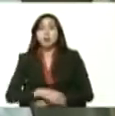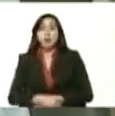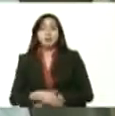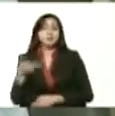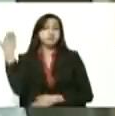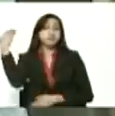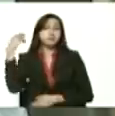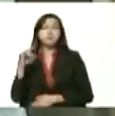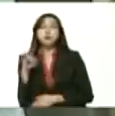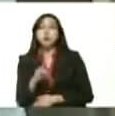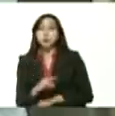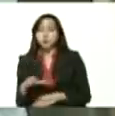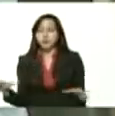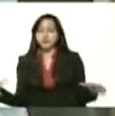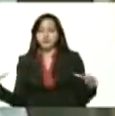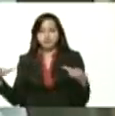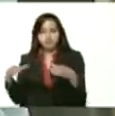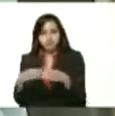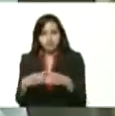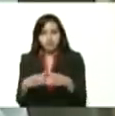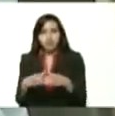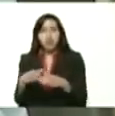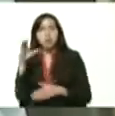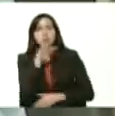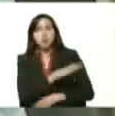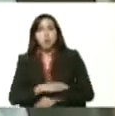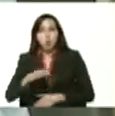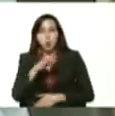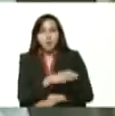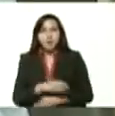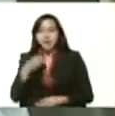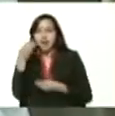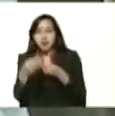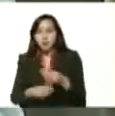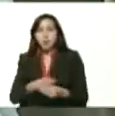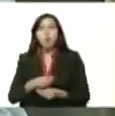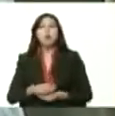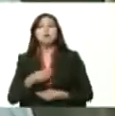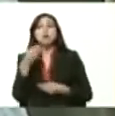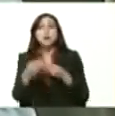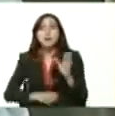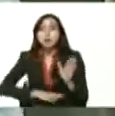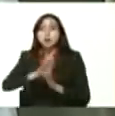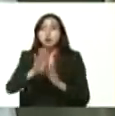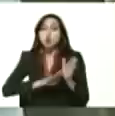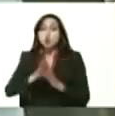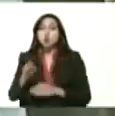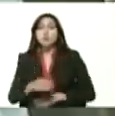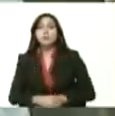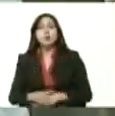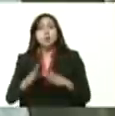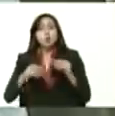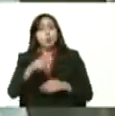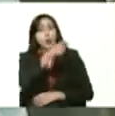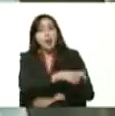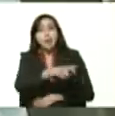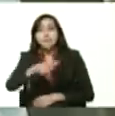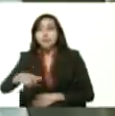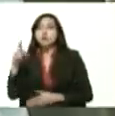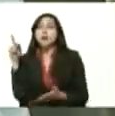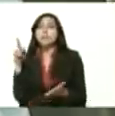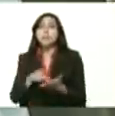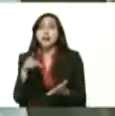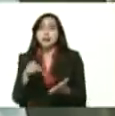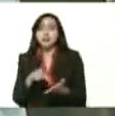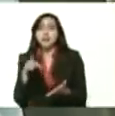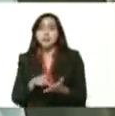reunión con el comité de cartera productiva donde participaron todos los miembros de dicho comité.